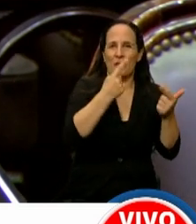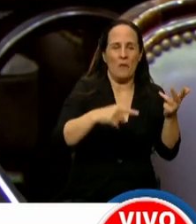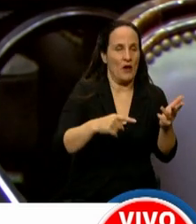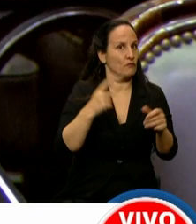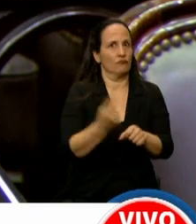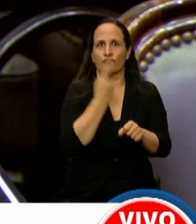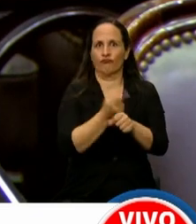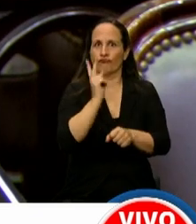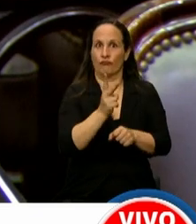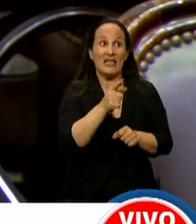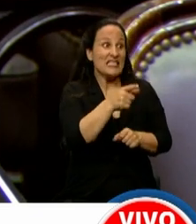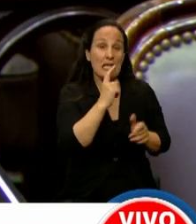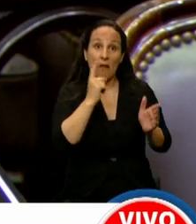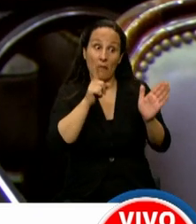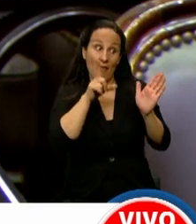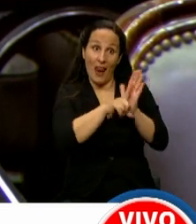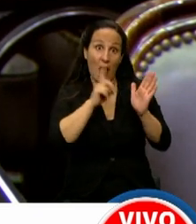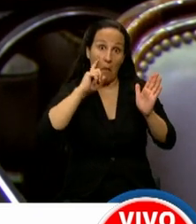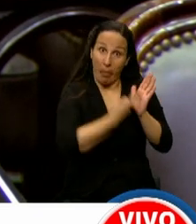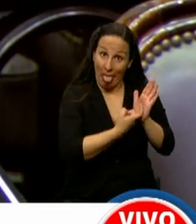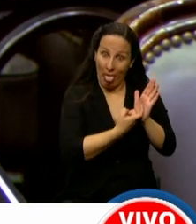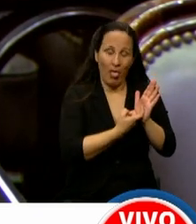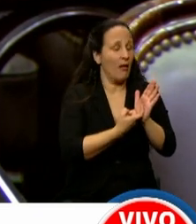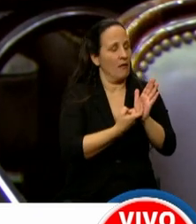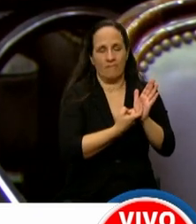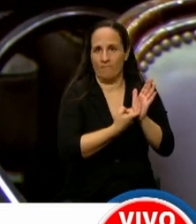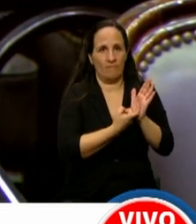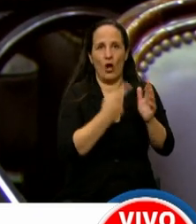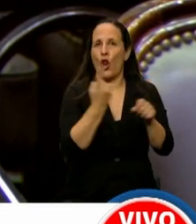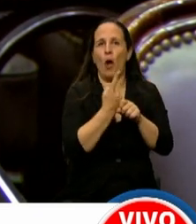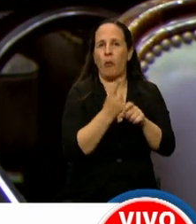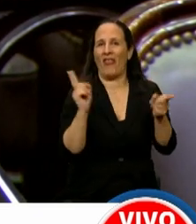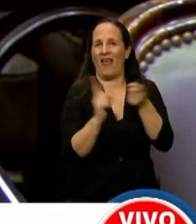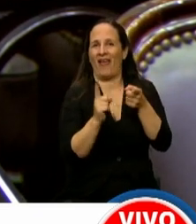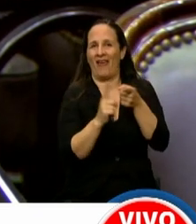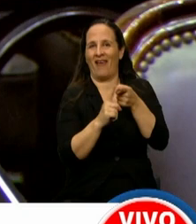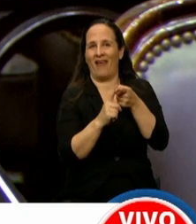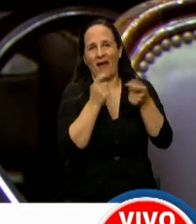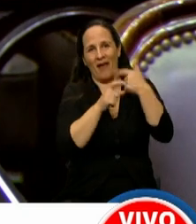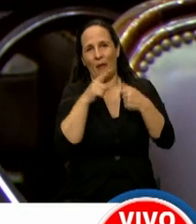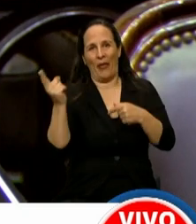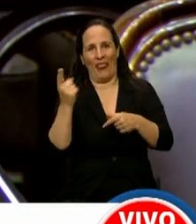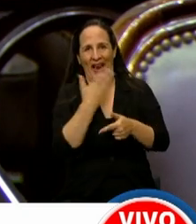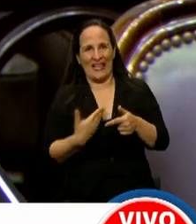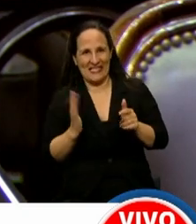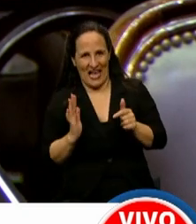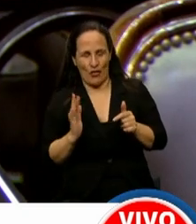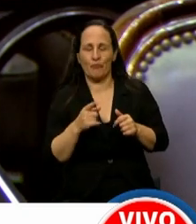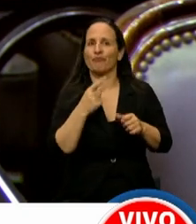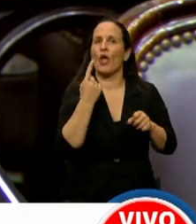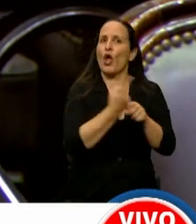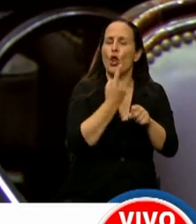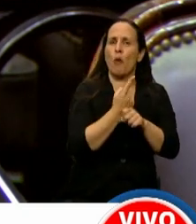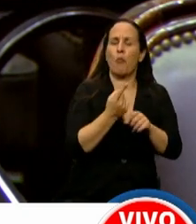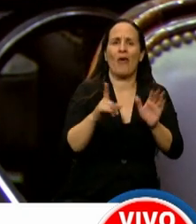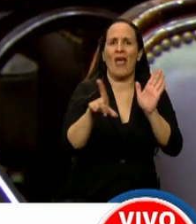Si tienen violación de un sello, no podrán ser proveedores del Estado. No podrán acceder a la ley de zona fría.